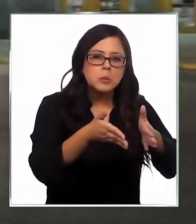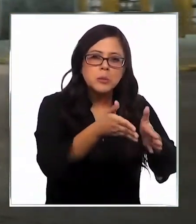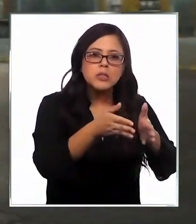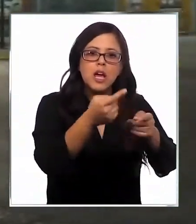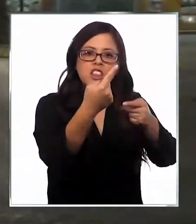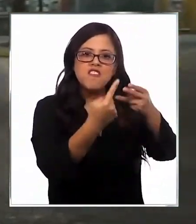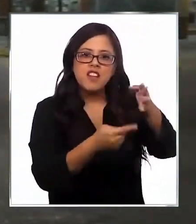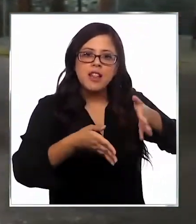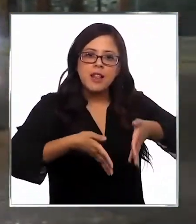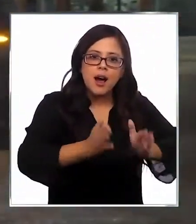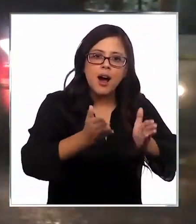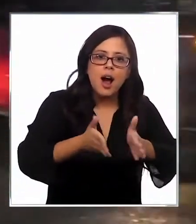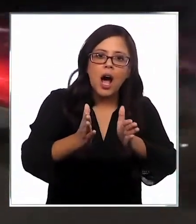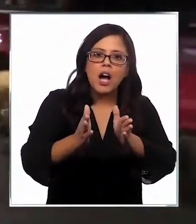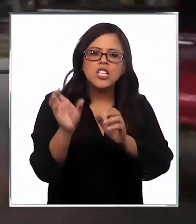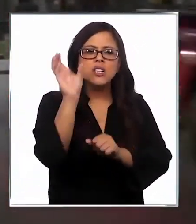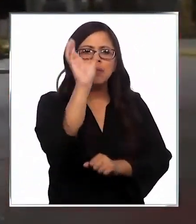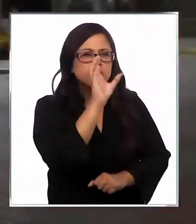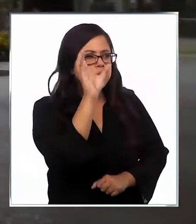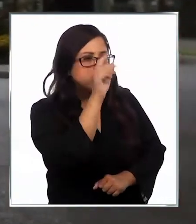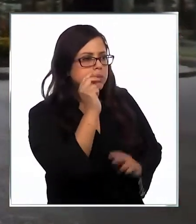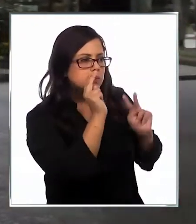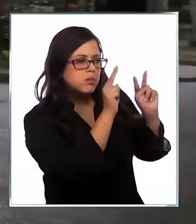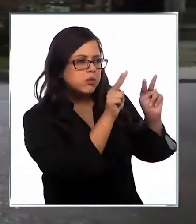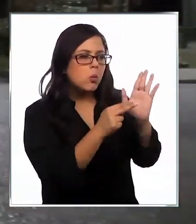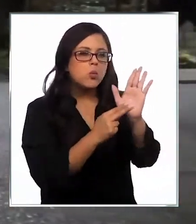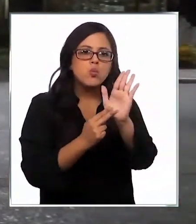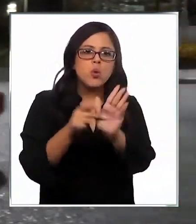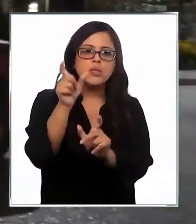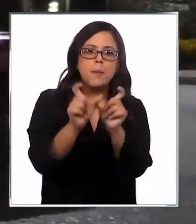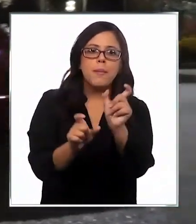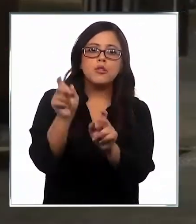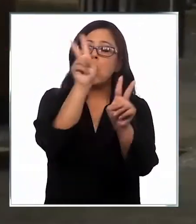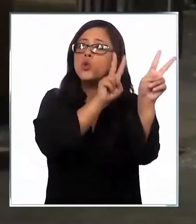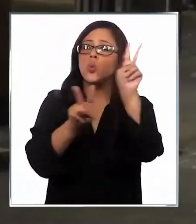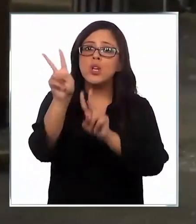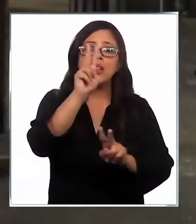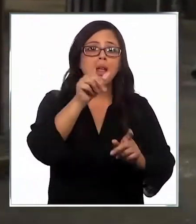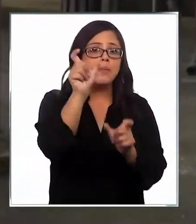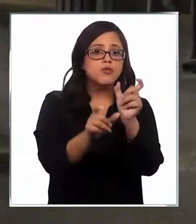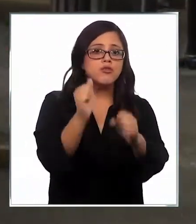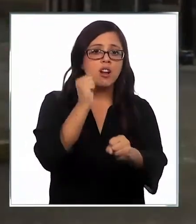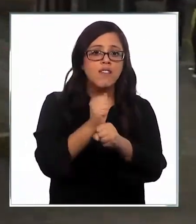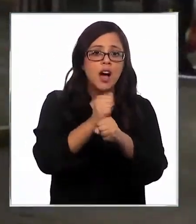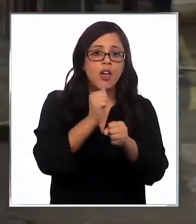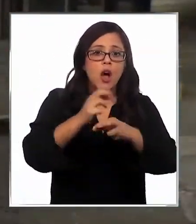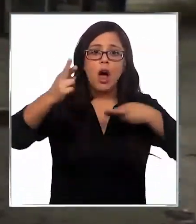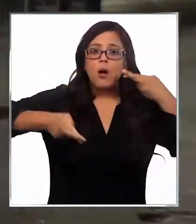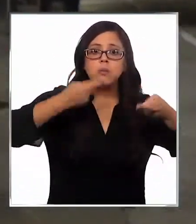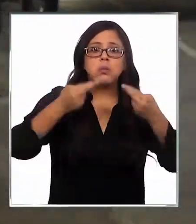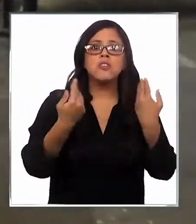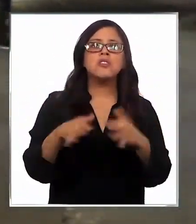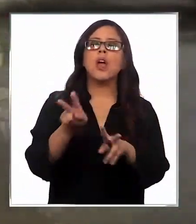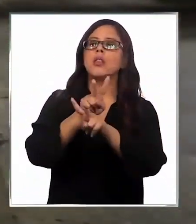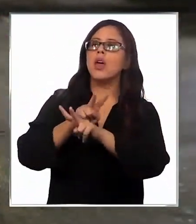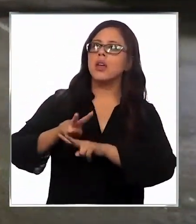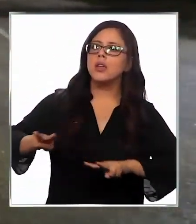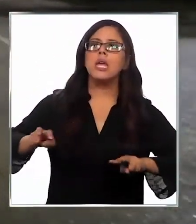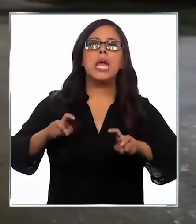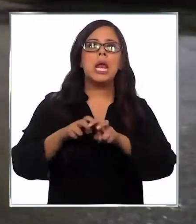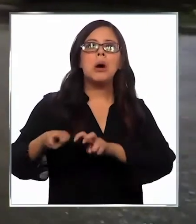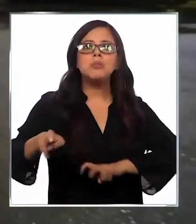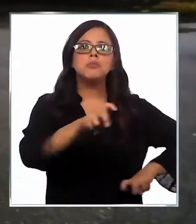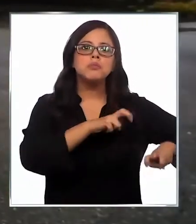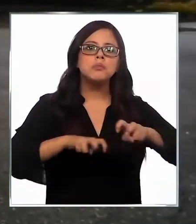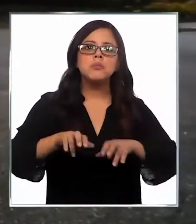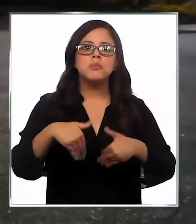Fresia y Arzorena muestra que turistas y trabajadores de los bares y restaurantes circulan en absoluta tranquilidad, aun